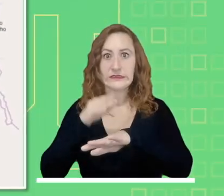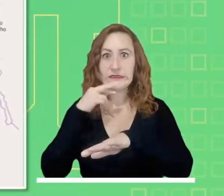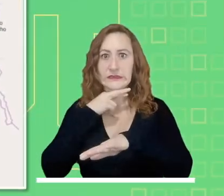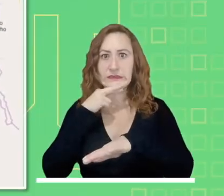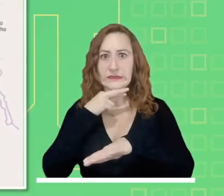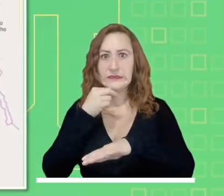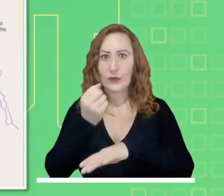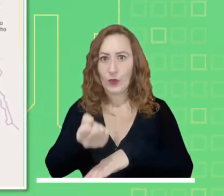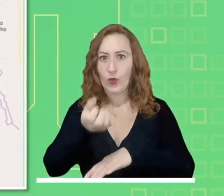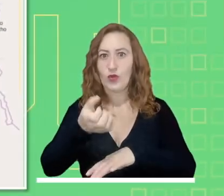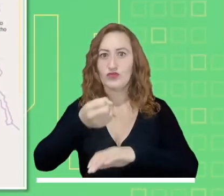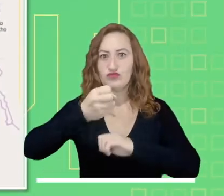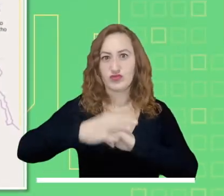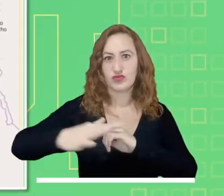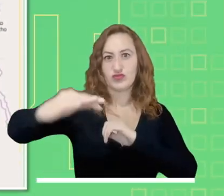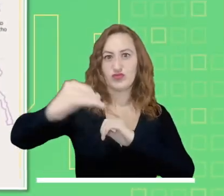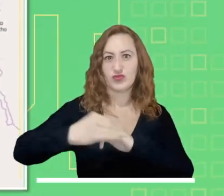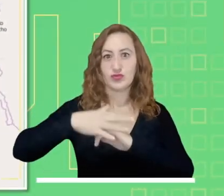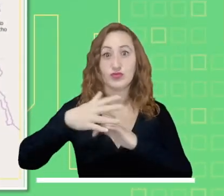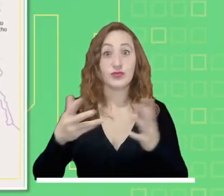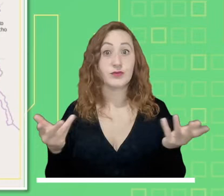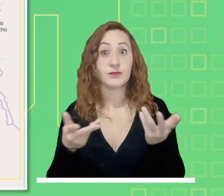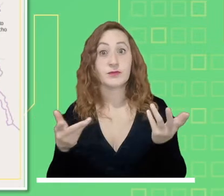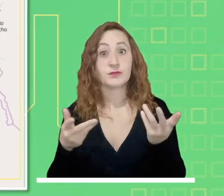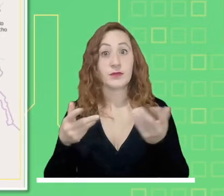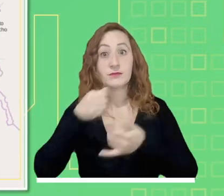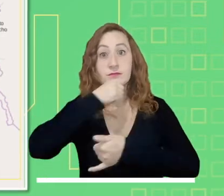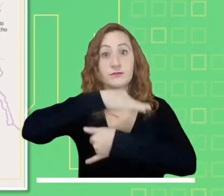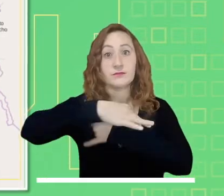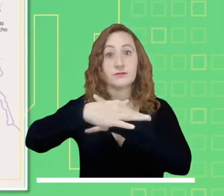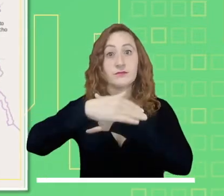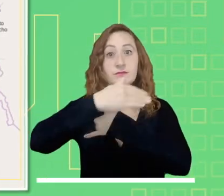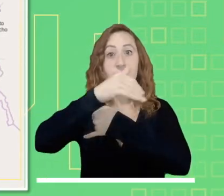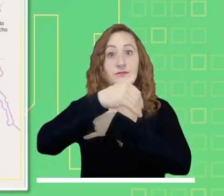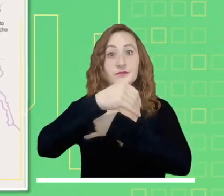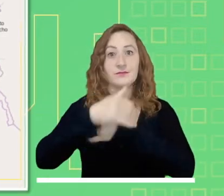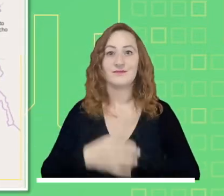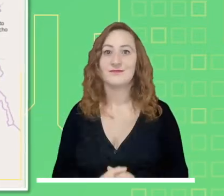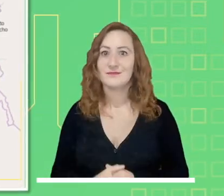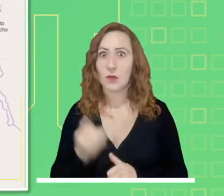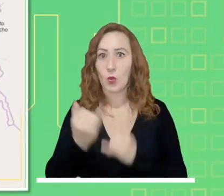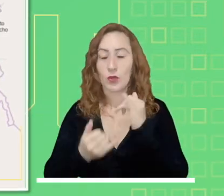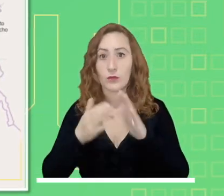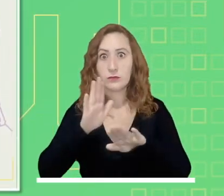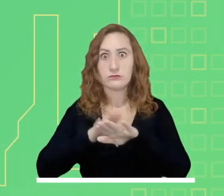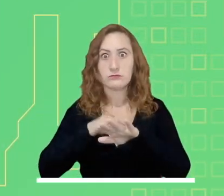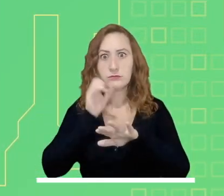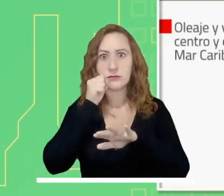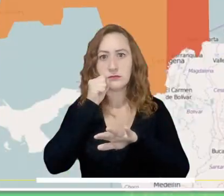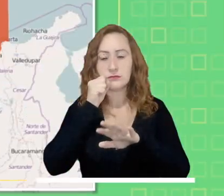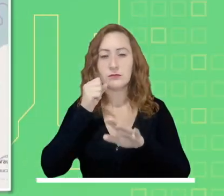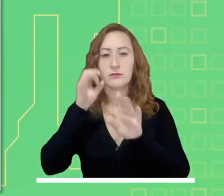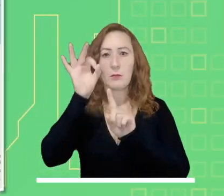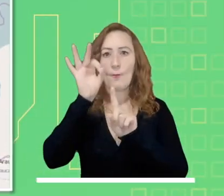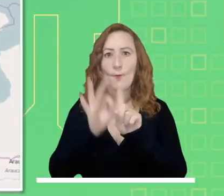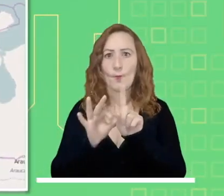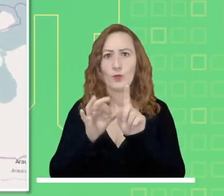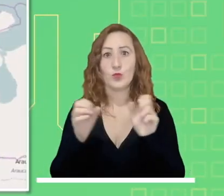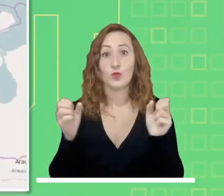probabilidad de deslizamientos de tierra en zonas de Cundinamarca, Antioquia, Quindío, Nariño, Cauca y Tolima.